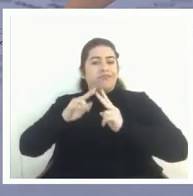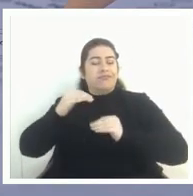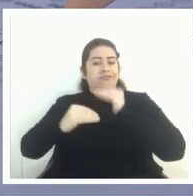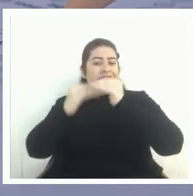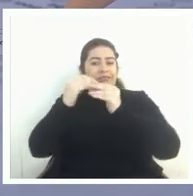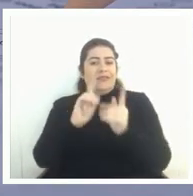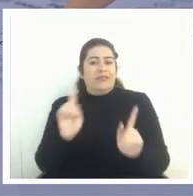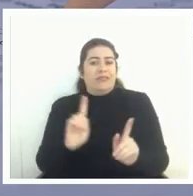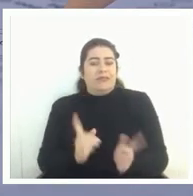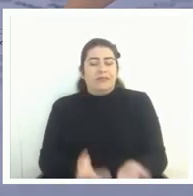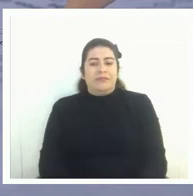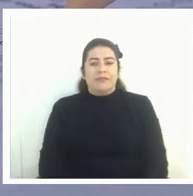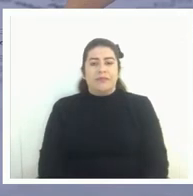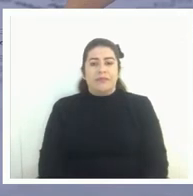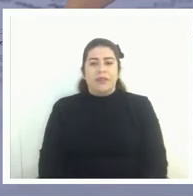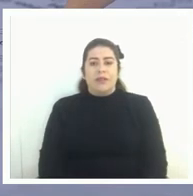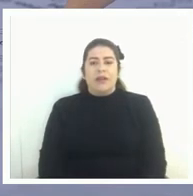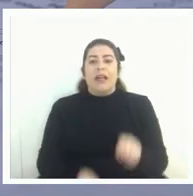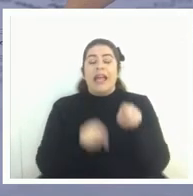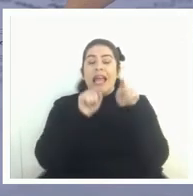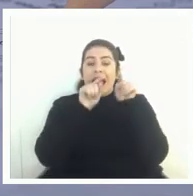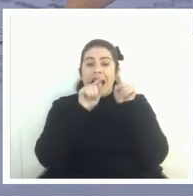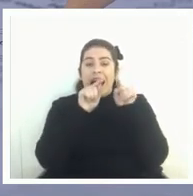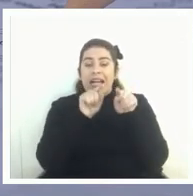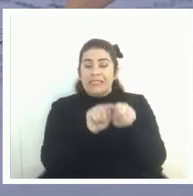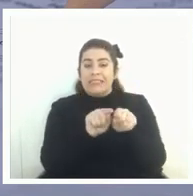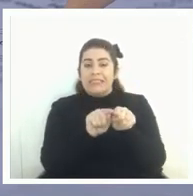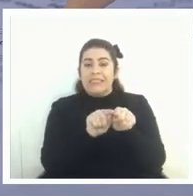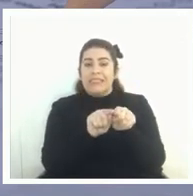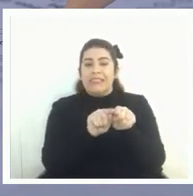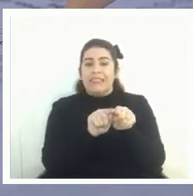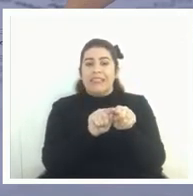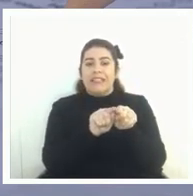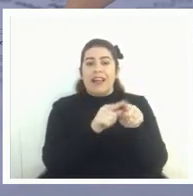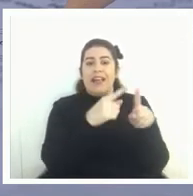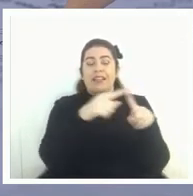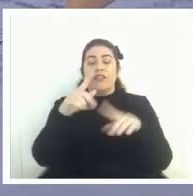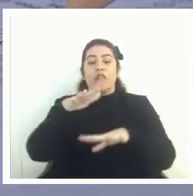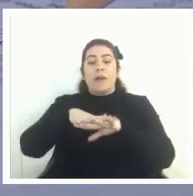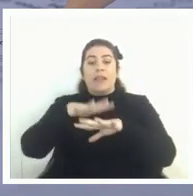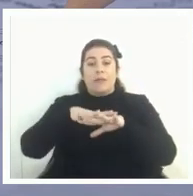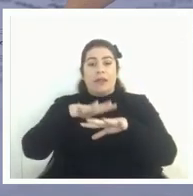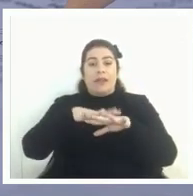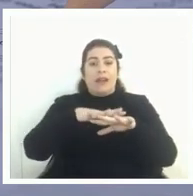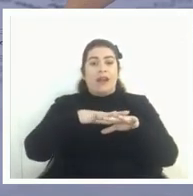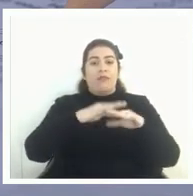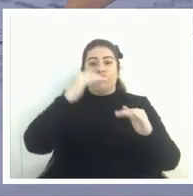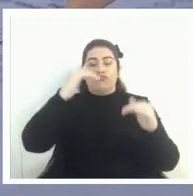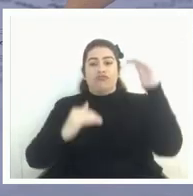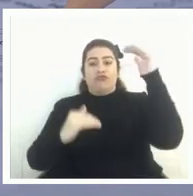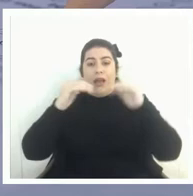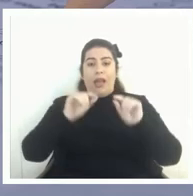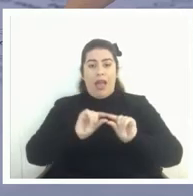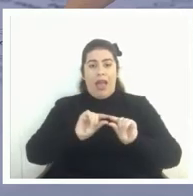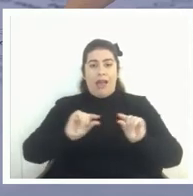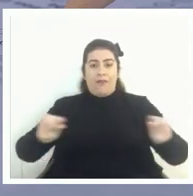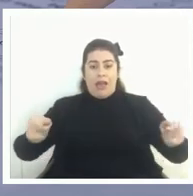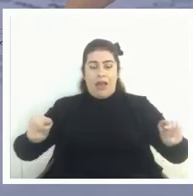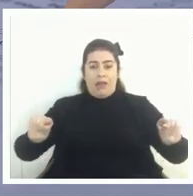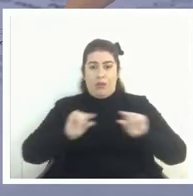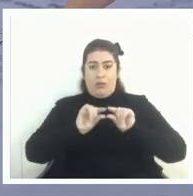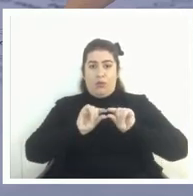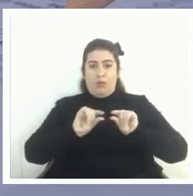extraña esta es la distribución que tenía la PCU de matemáticas abajo en el eje horizontal